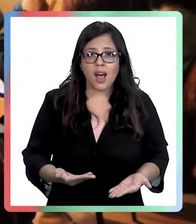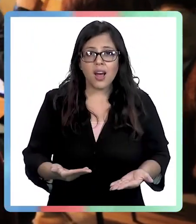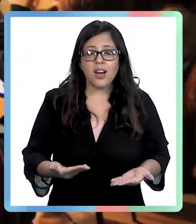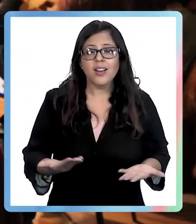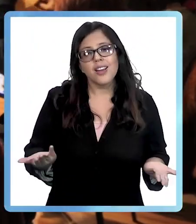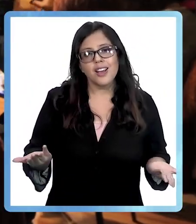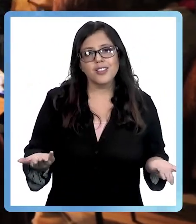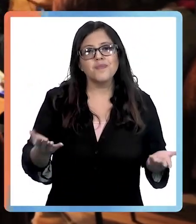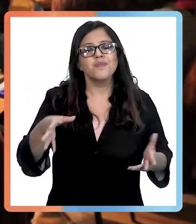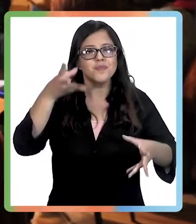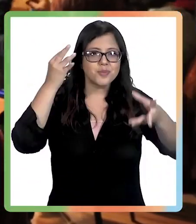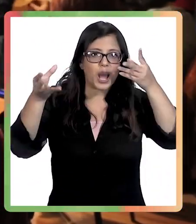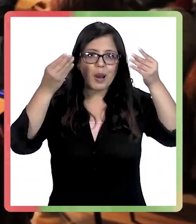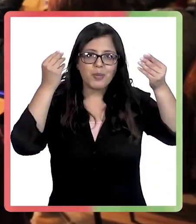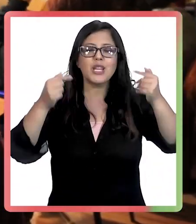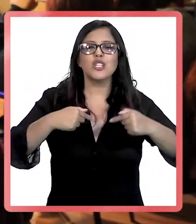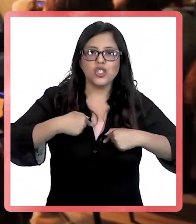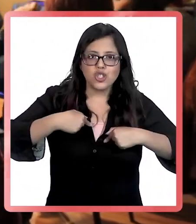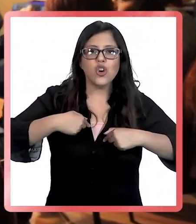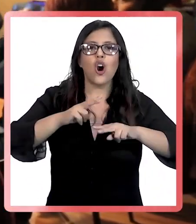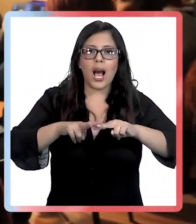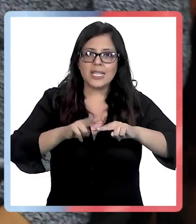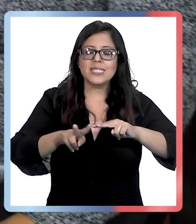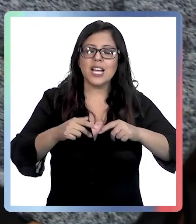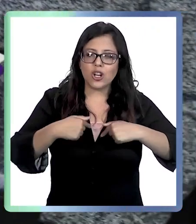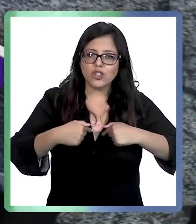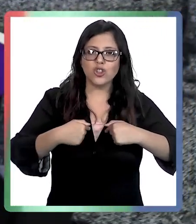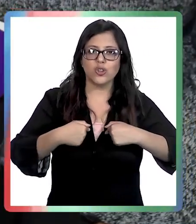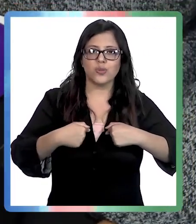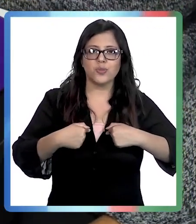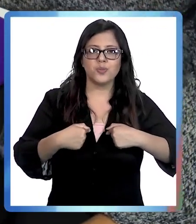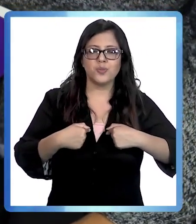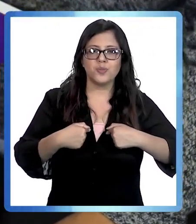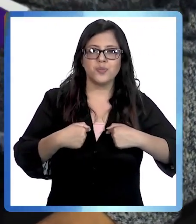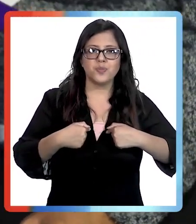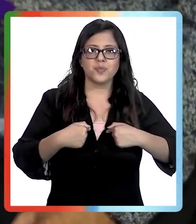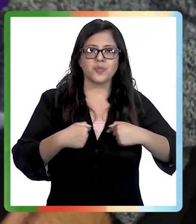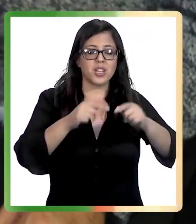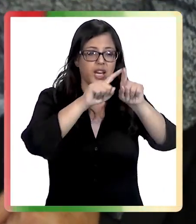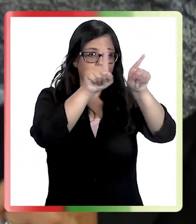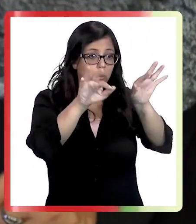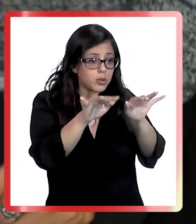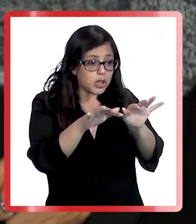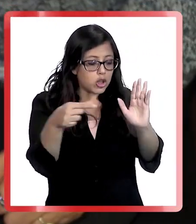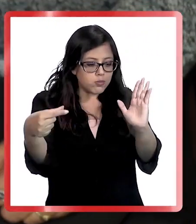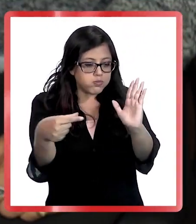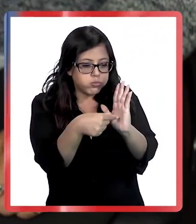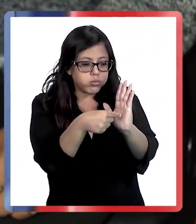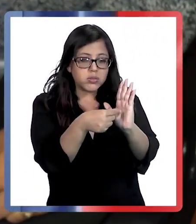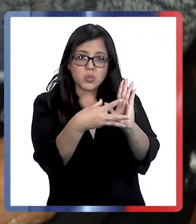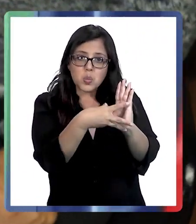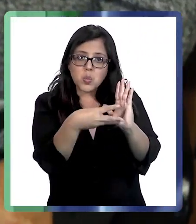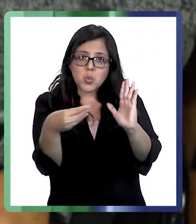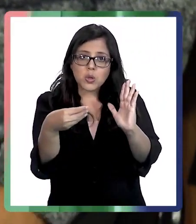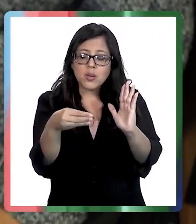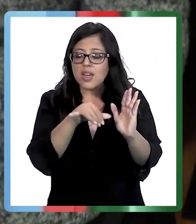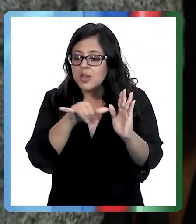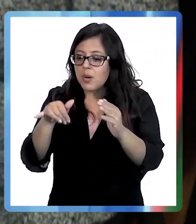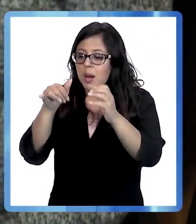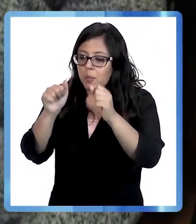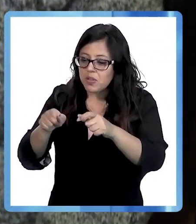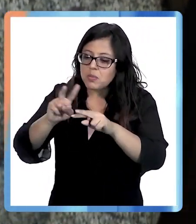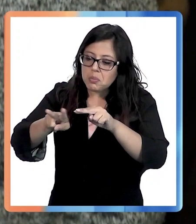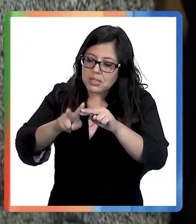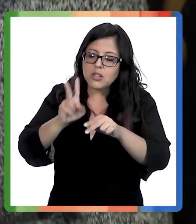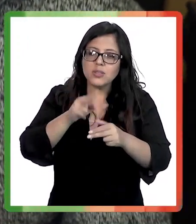ahora es eso, aprender a pasar yo mis propias matrices a mi pendrive para poder colocarlos en la máquina y poder